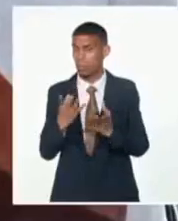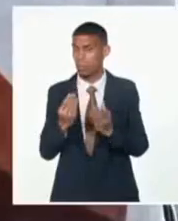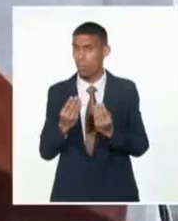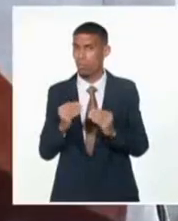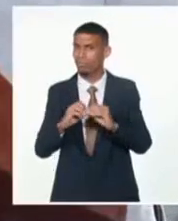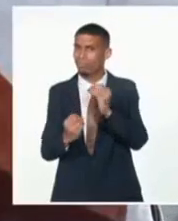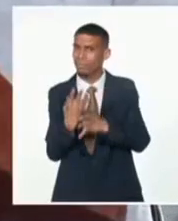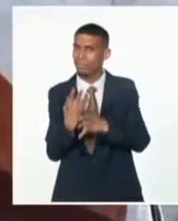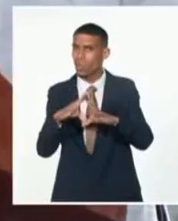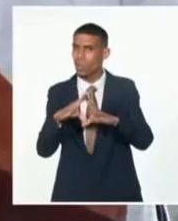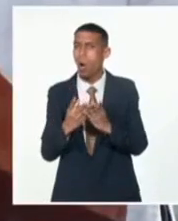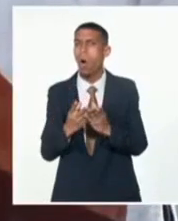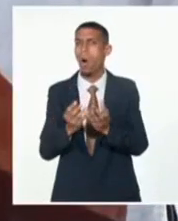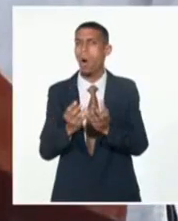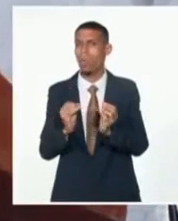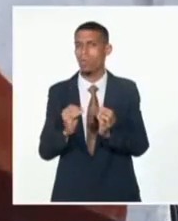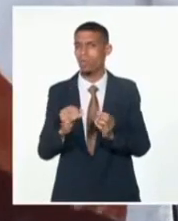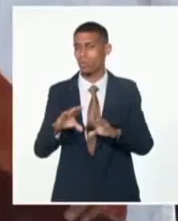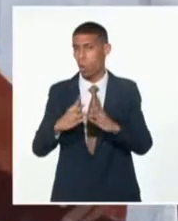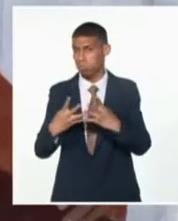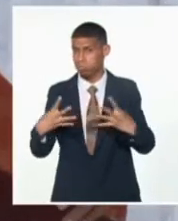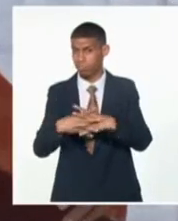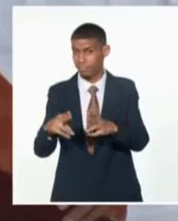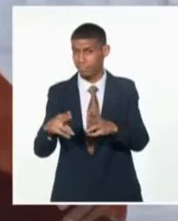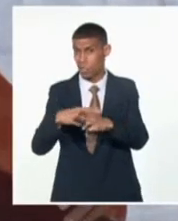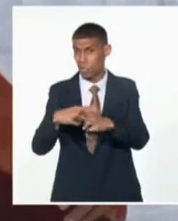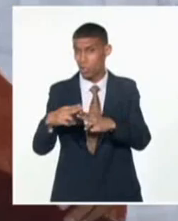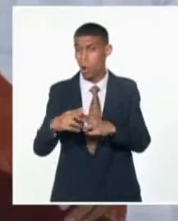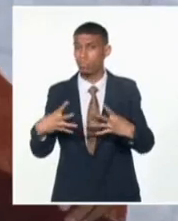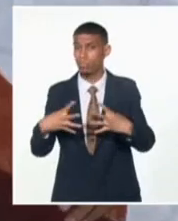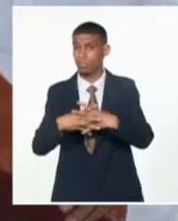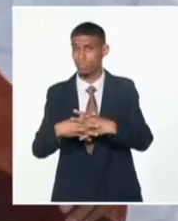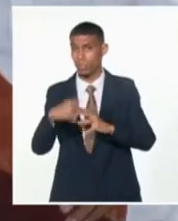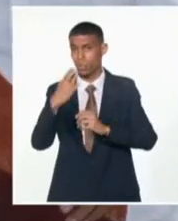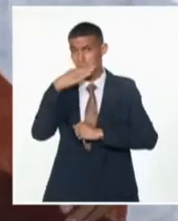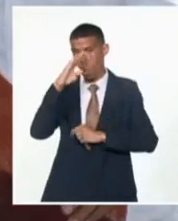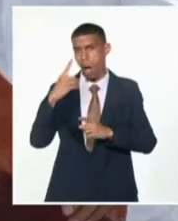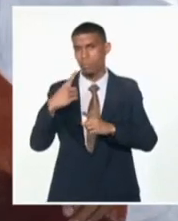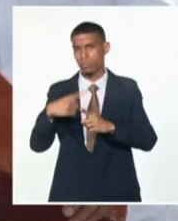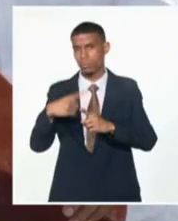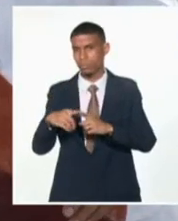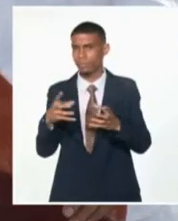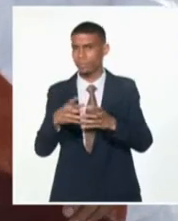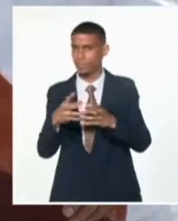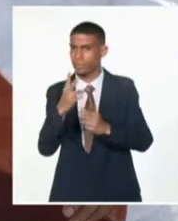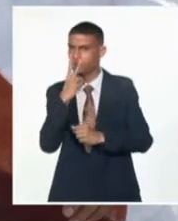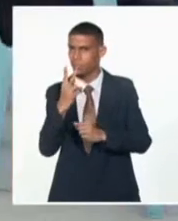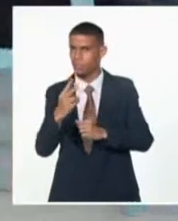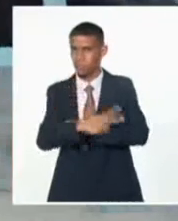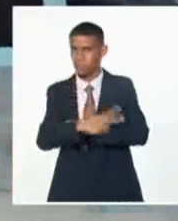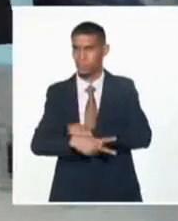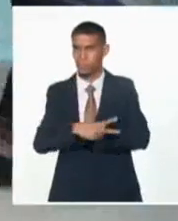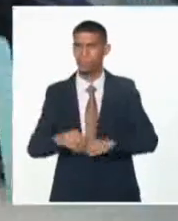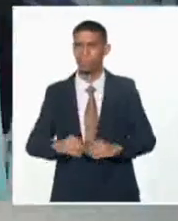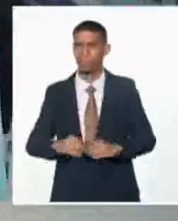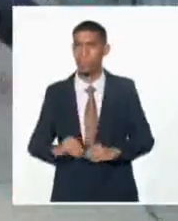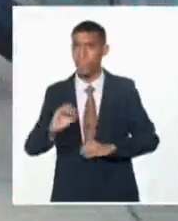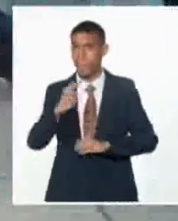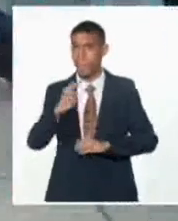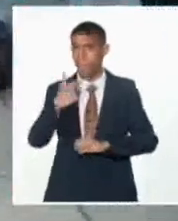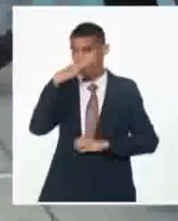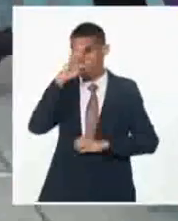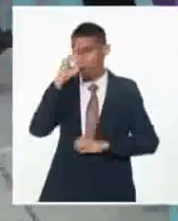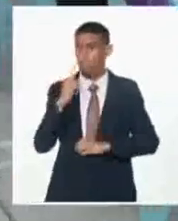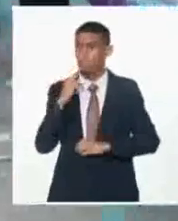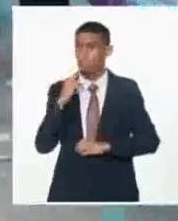destacaron las históricas relaciones que ha mantenido CARICOM con Cuba. En su intervención, el vicepresidente cubano elogió los logros